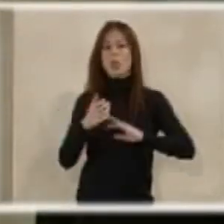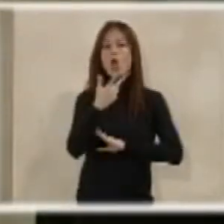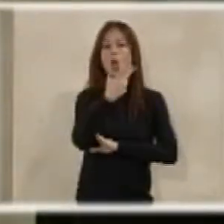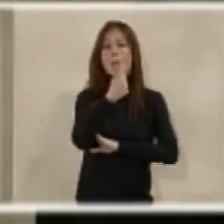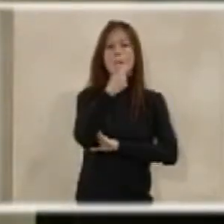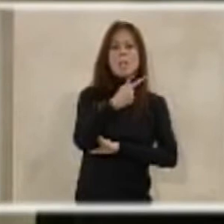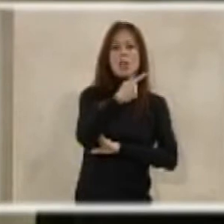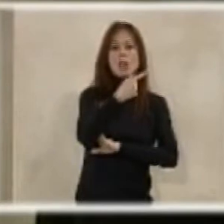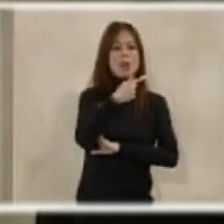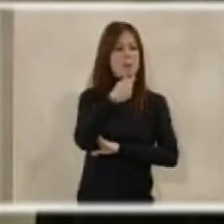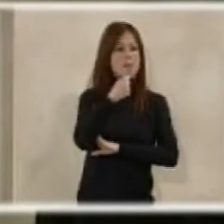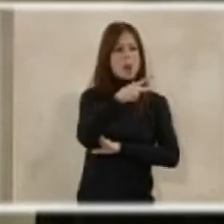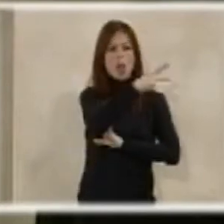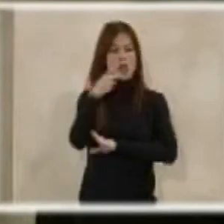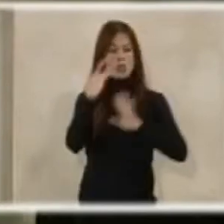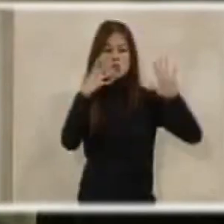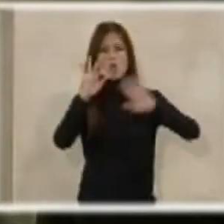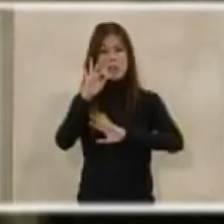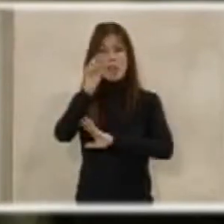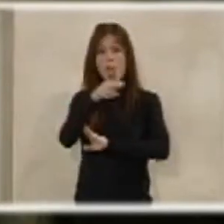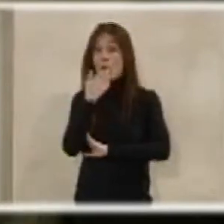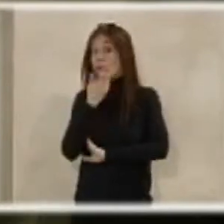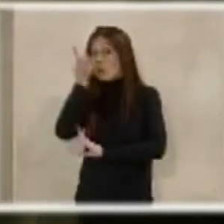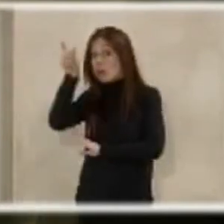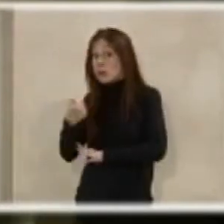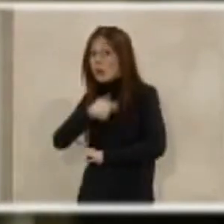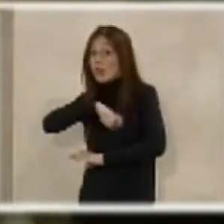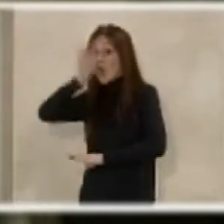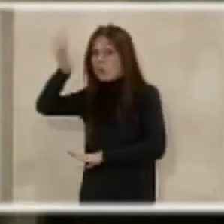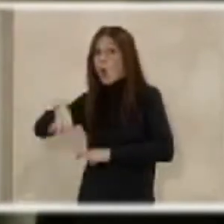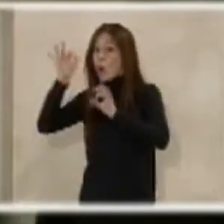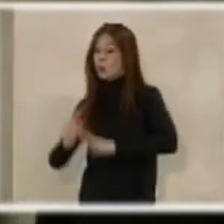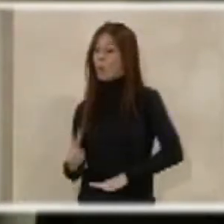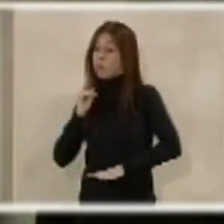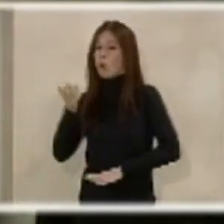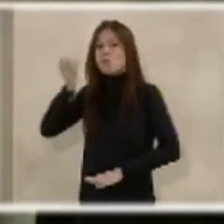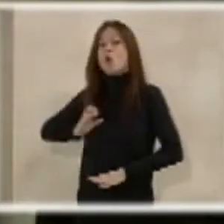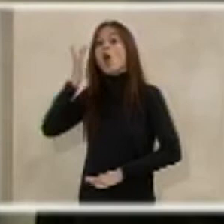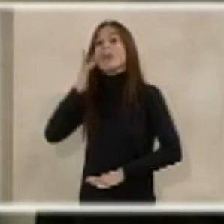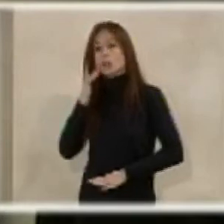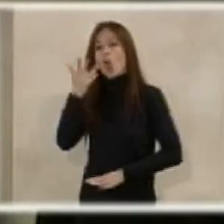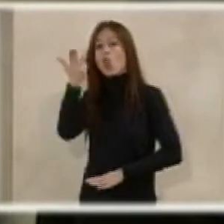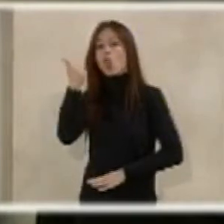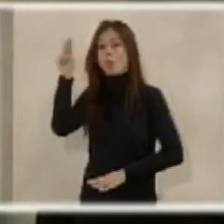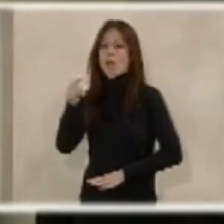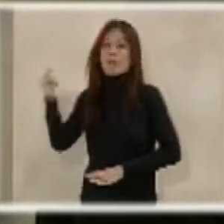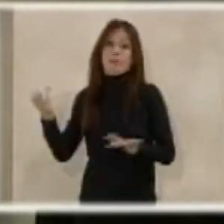.290 euros. Y, sin embargo, un mozo de escuadra, en cuanto se jubila, tiene netos 2.000 euros.